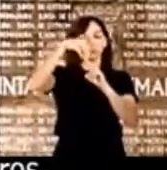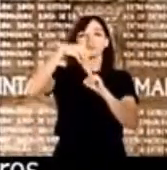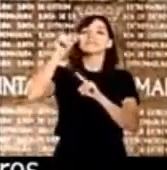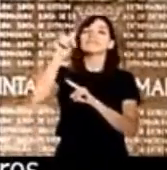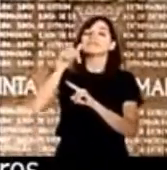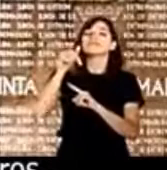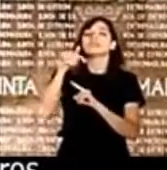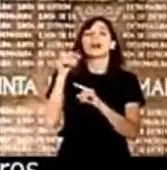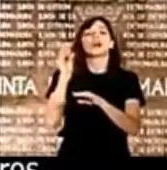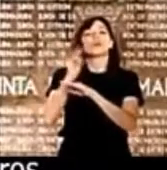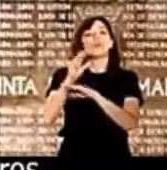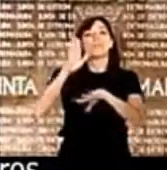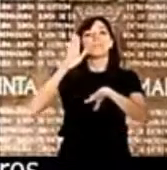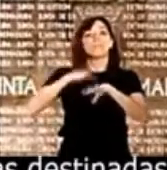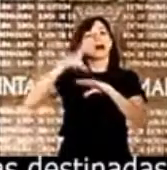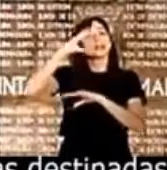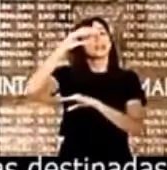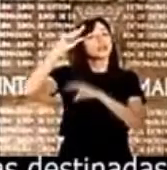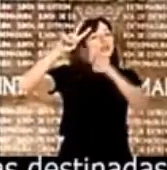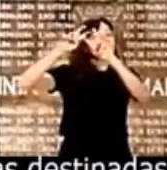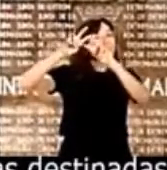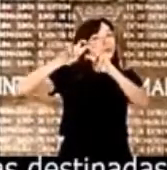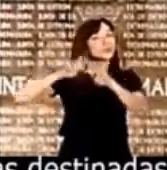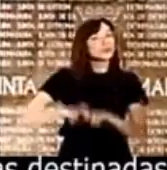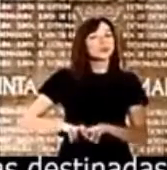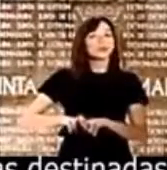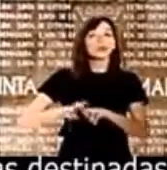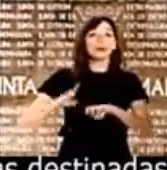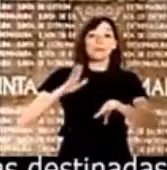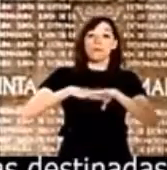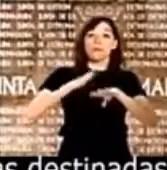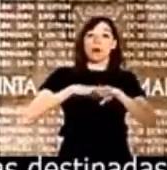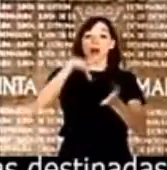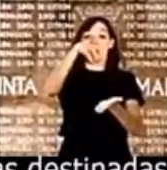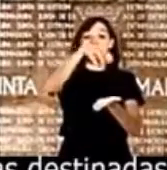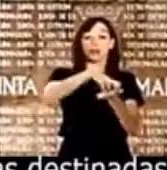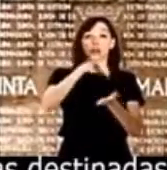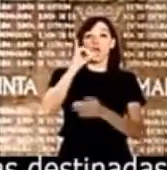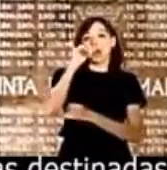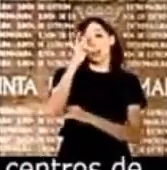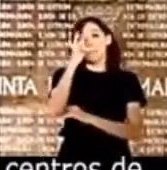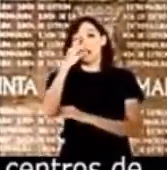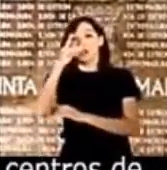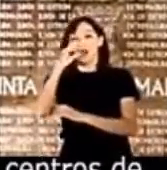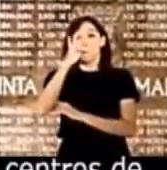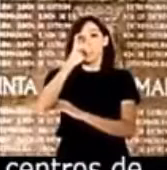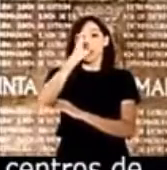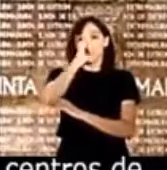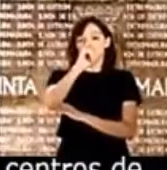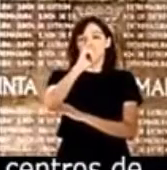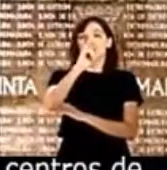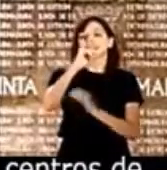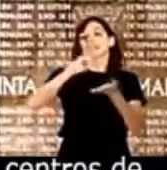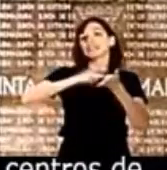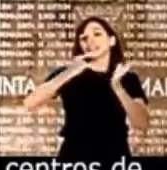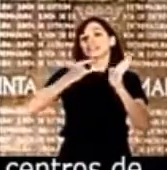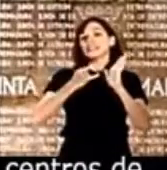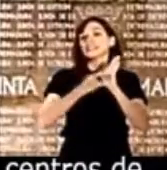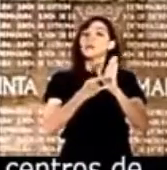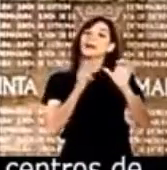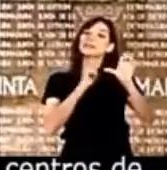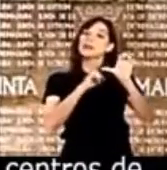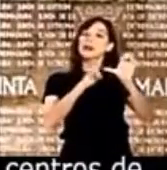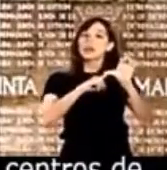la atracción y el retorno del talento investigador a centros de IMAX de MAGI pertenecientes al SESTI, Sistema Extremeño de Ciencia, Tecnología e